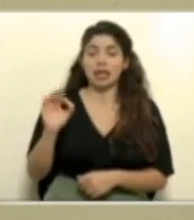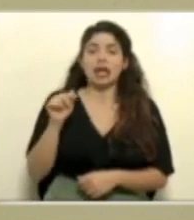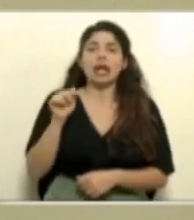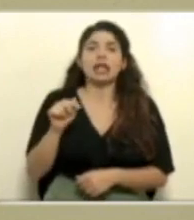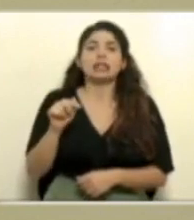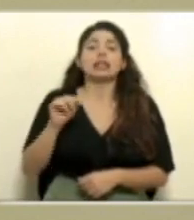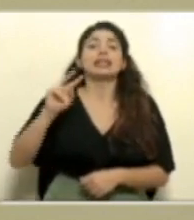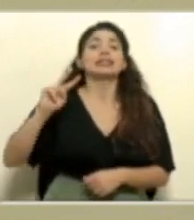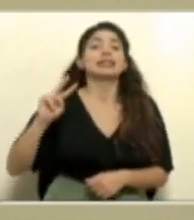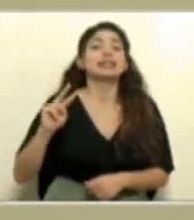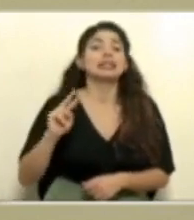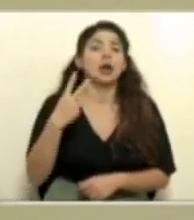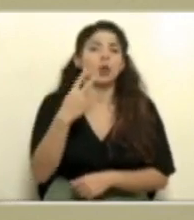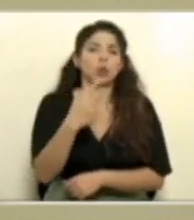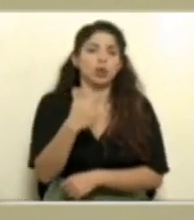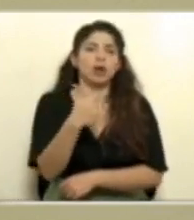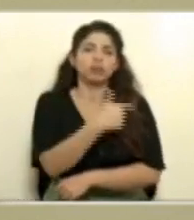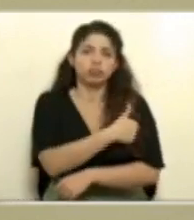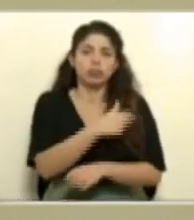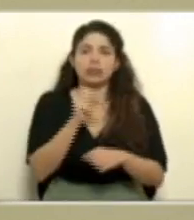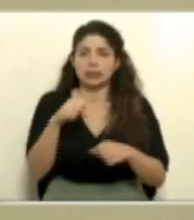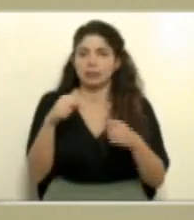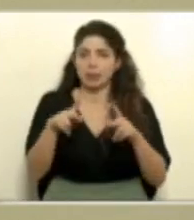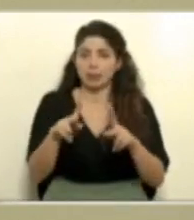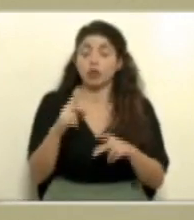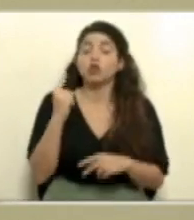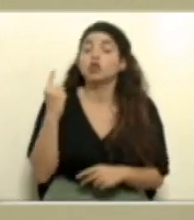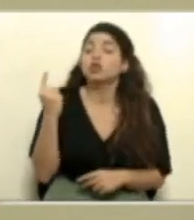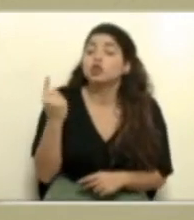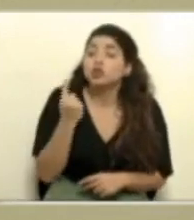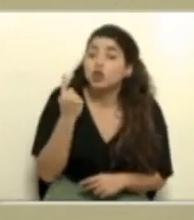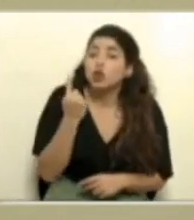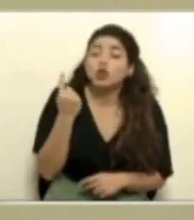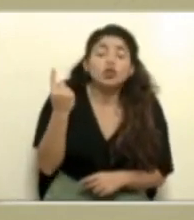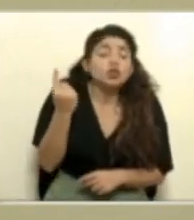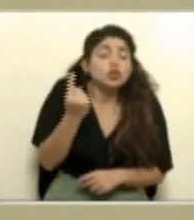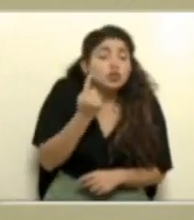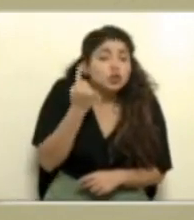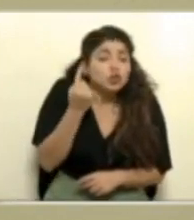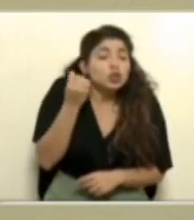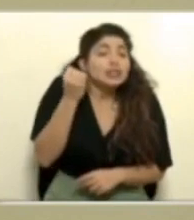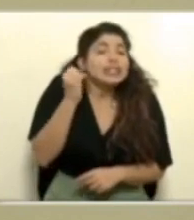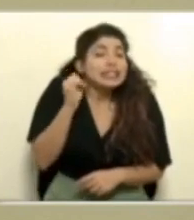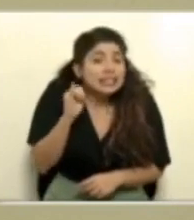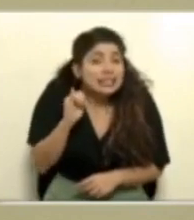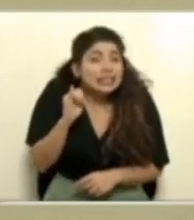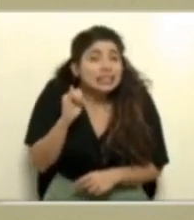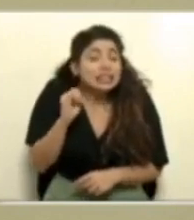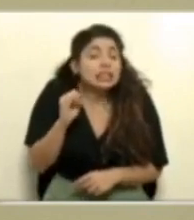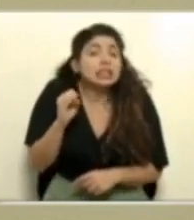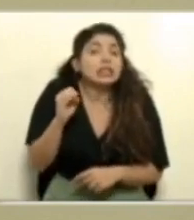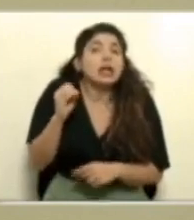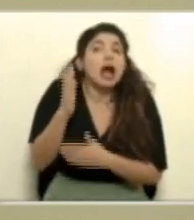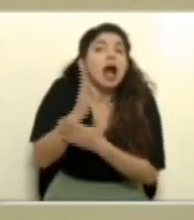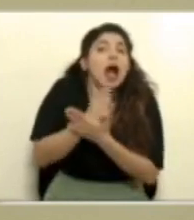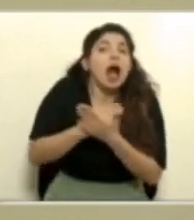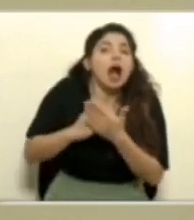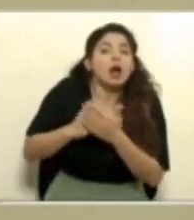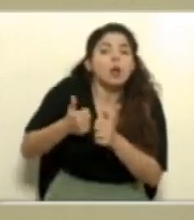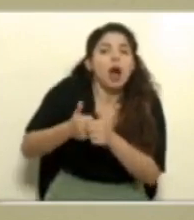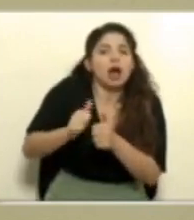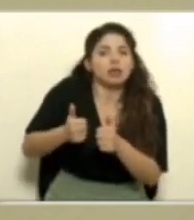segunda dosis solo y solamente en el caso de que haya retrasos de